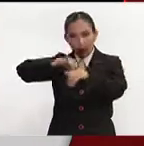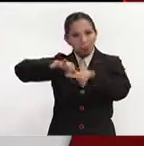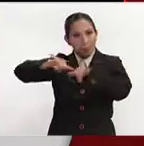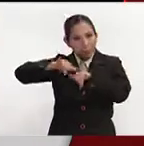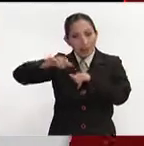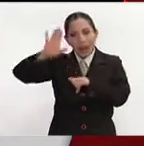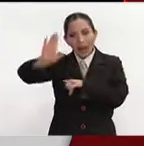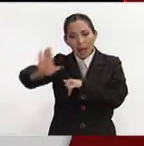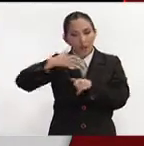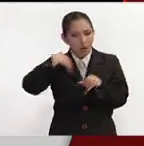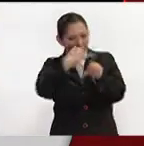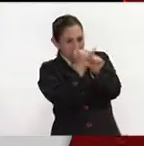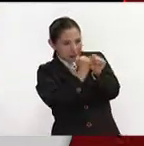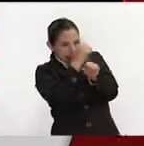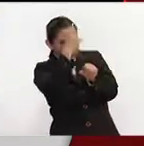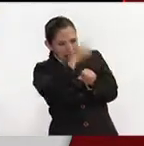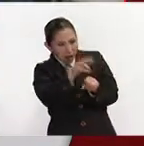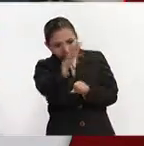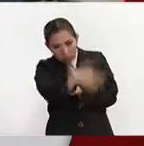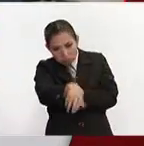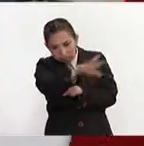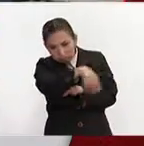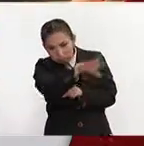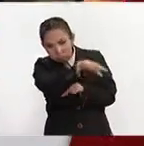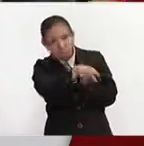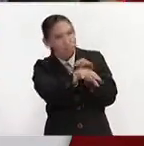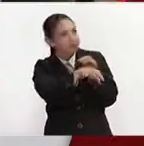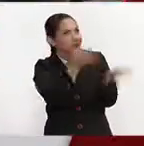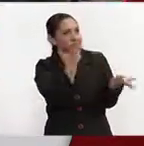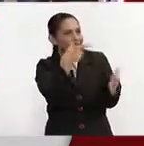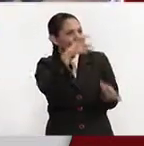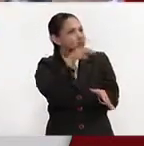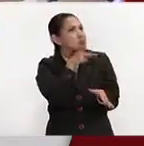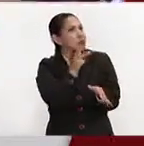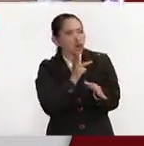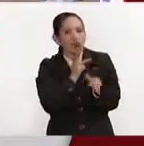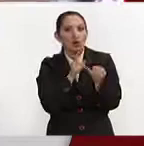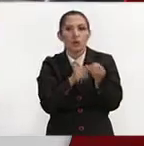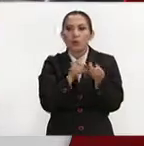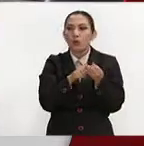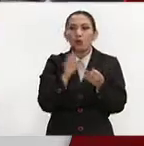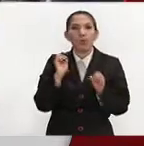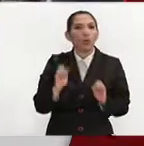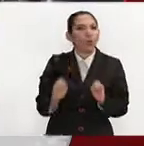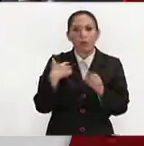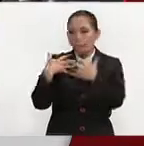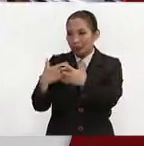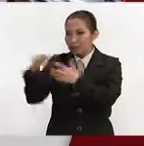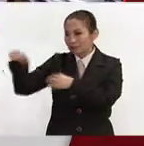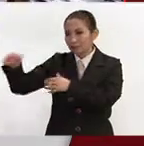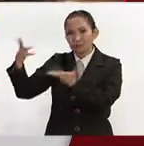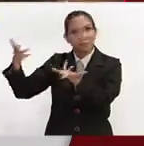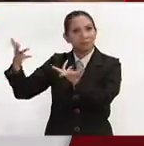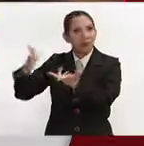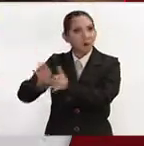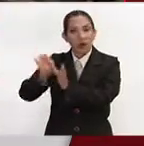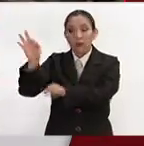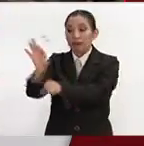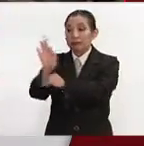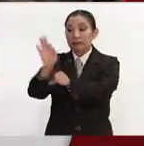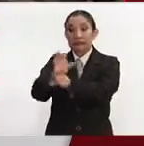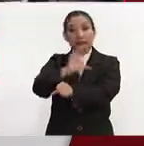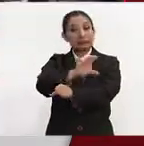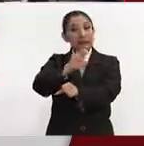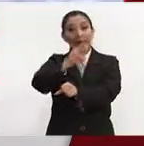generan estudios para buscar yacimientos petroleros, empresas que hacen estudios, por ejemplo, de protección